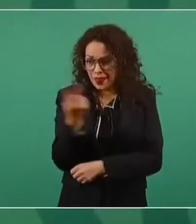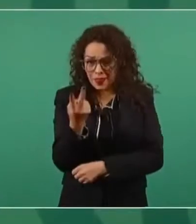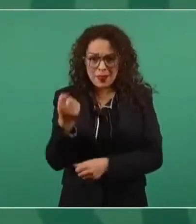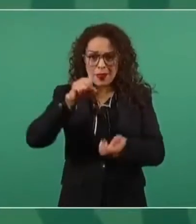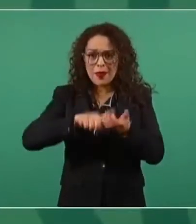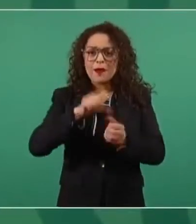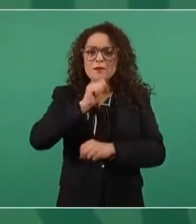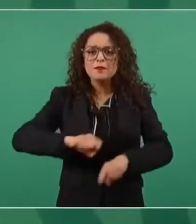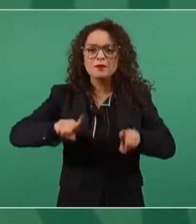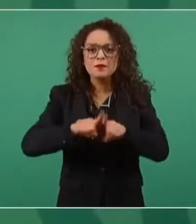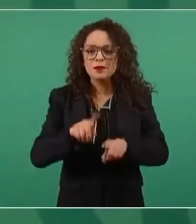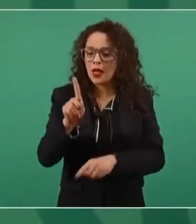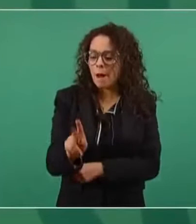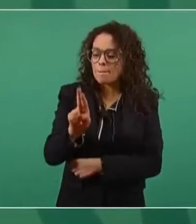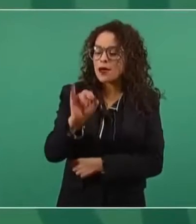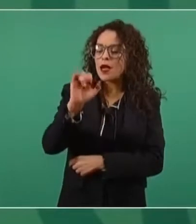es el PRIAN.